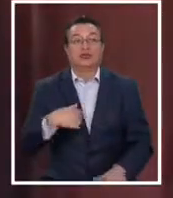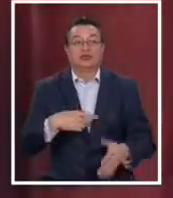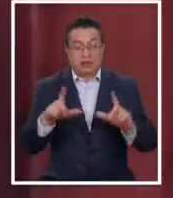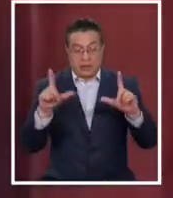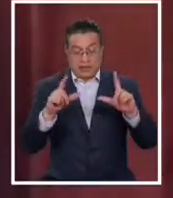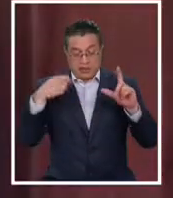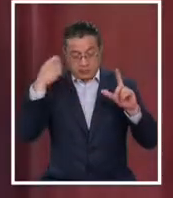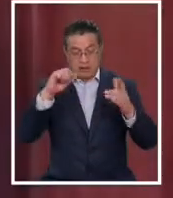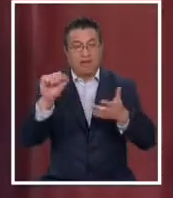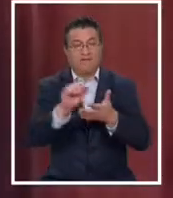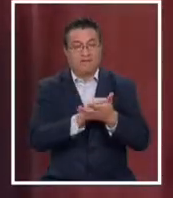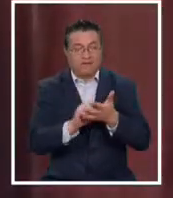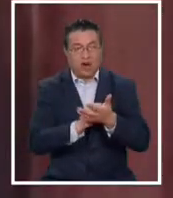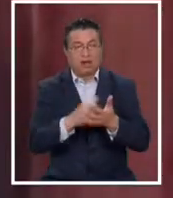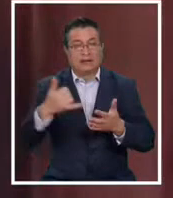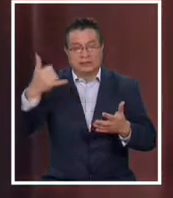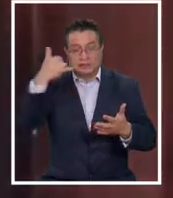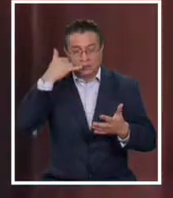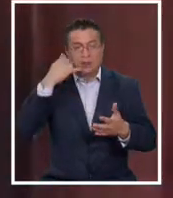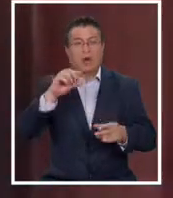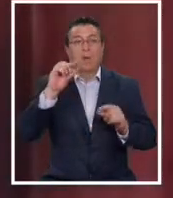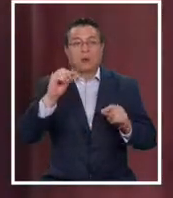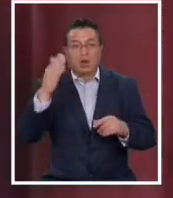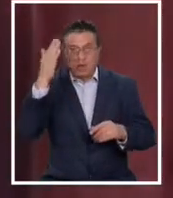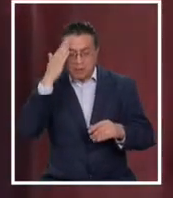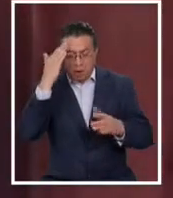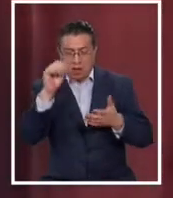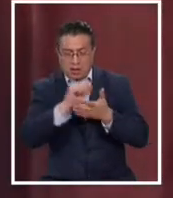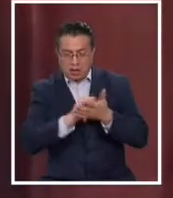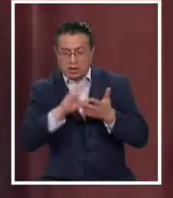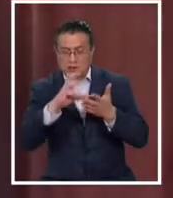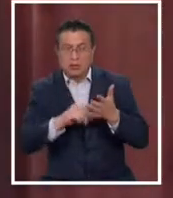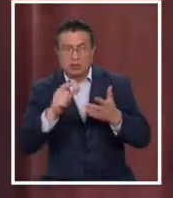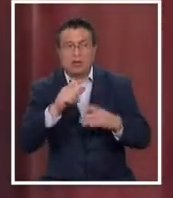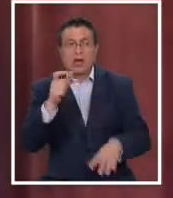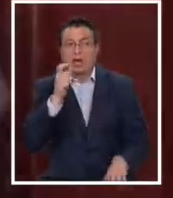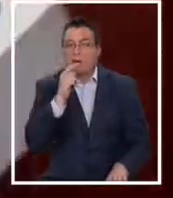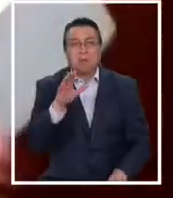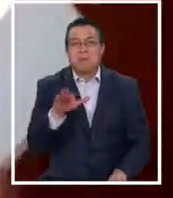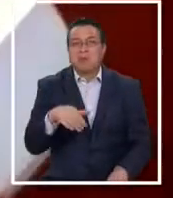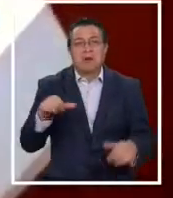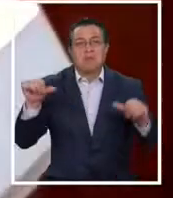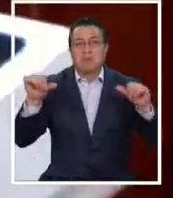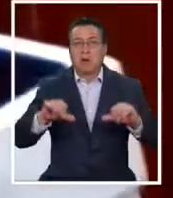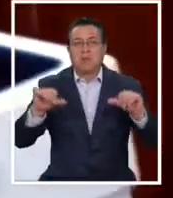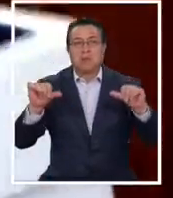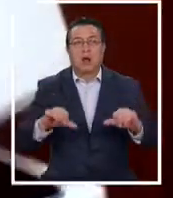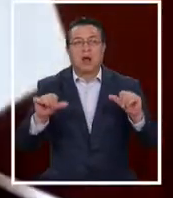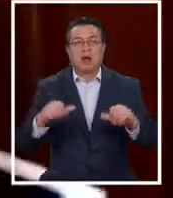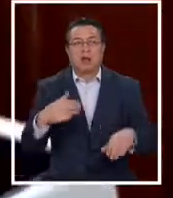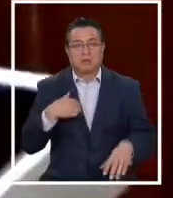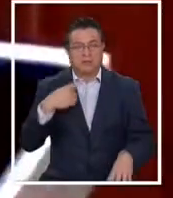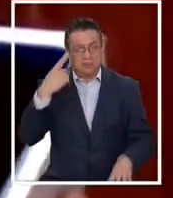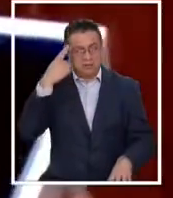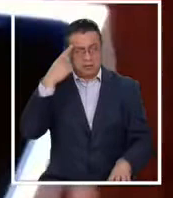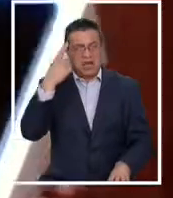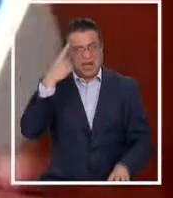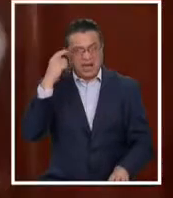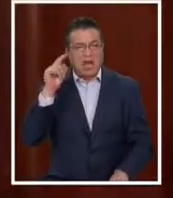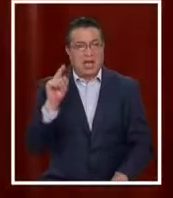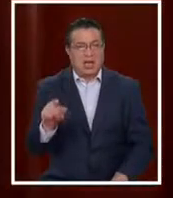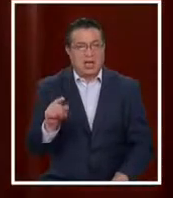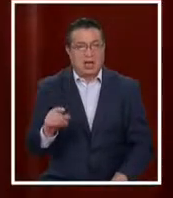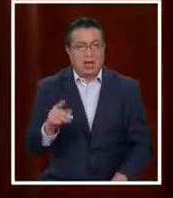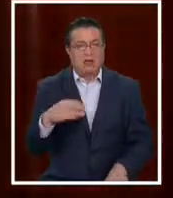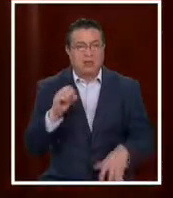imágenes, dejaba el celular con poca memoria y el celular seguía igual. Entonces empecé a creer que sí, de que